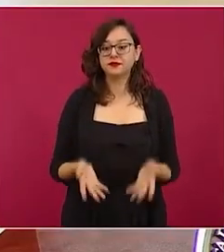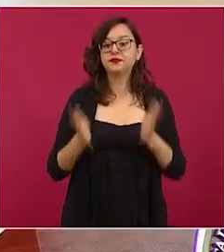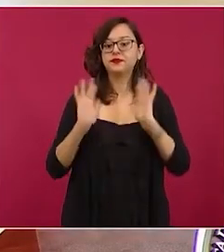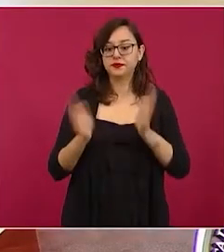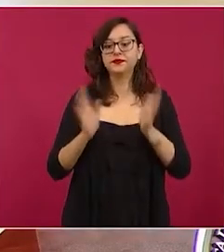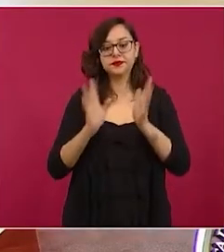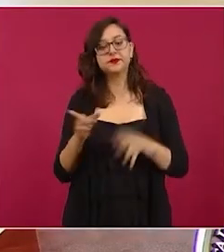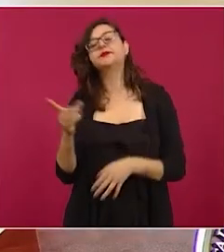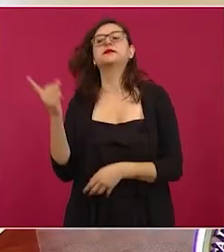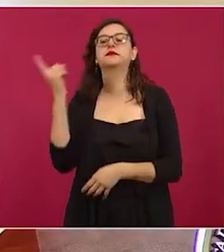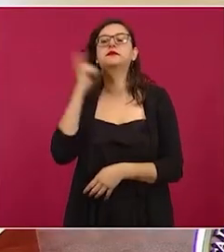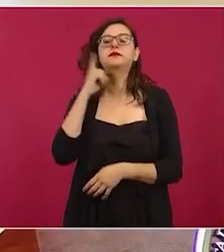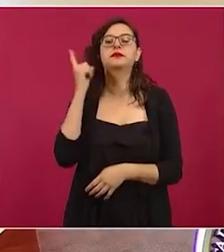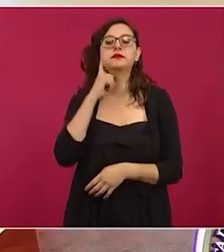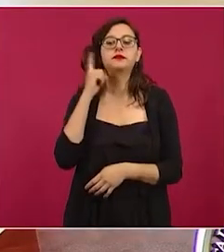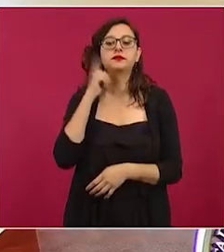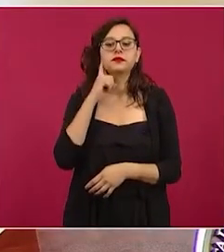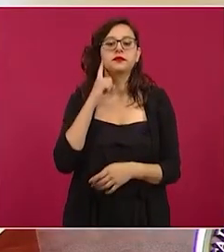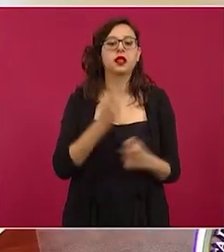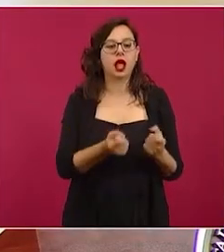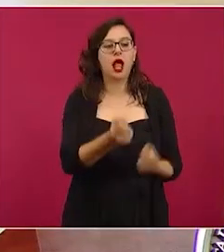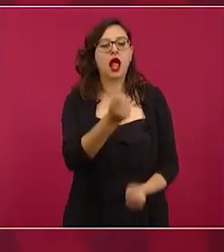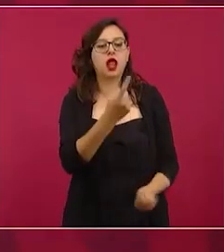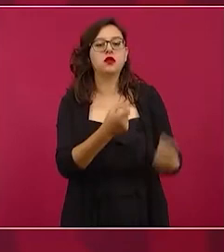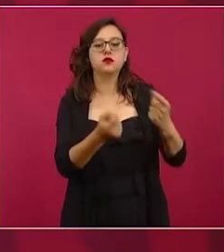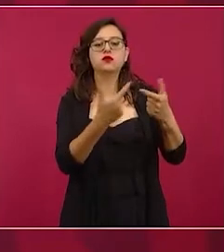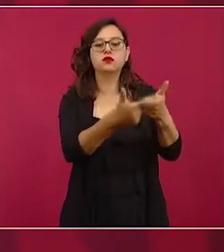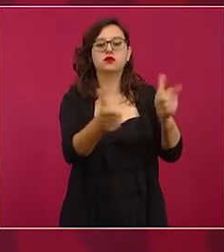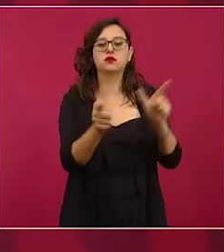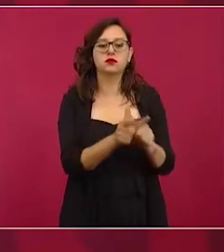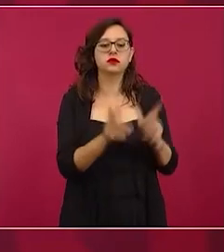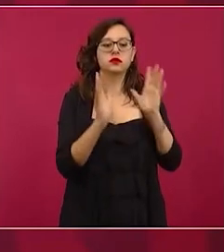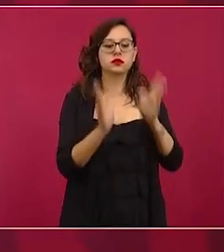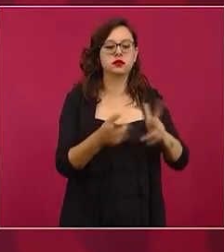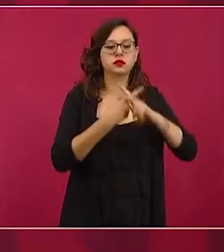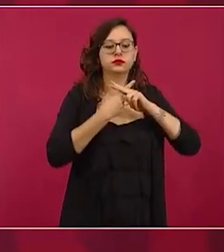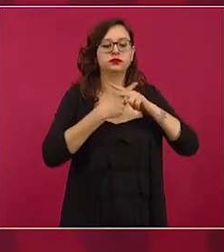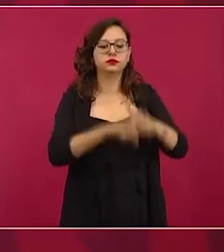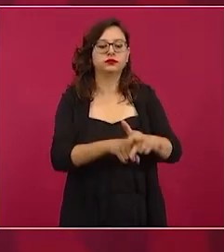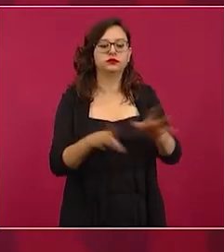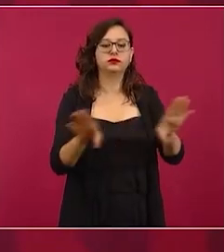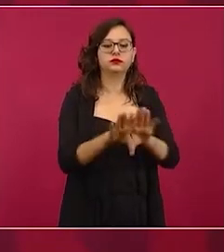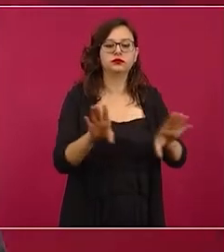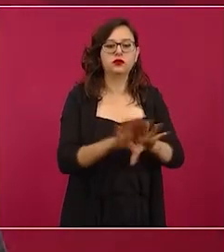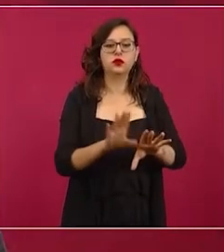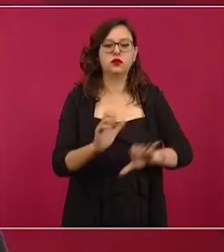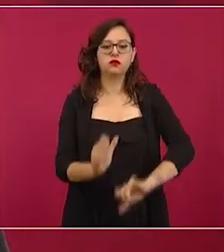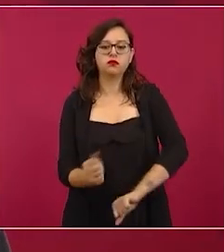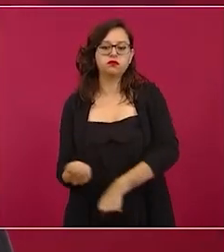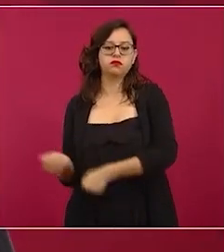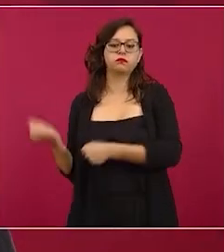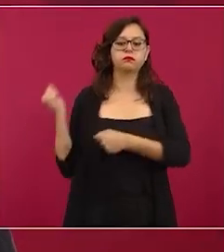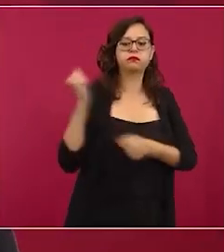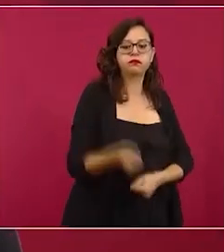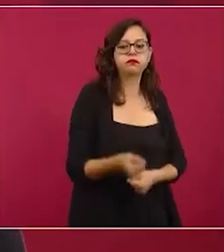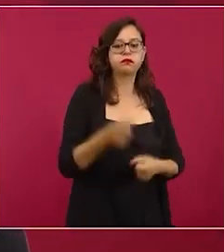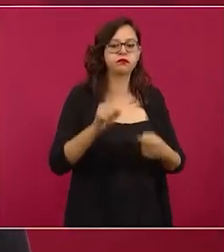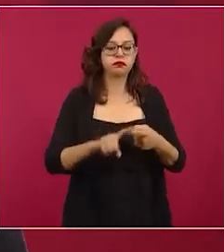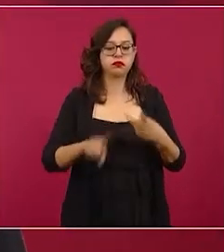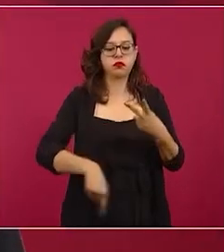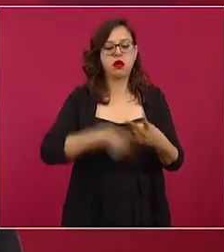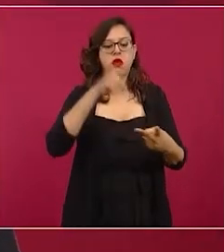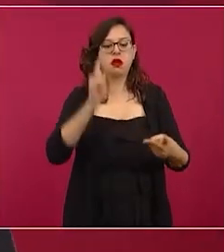con marros, con sopletes, con bobas